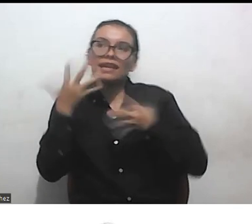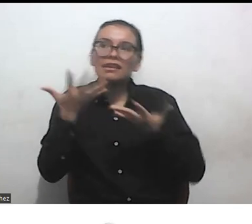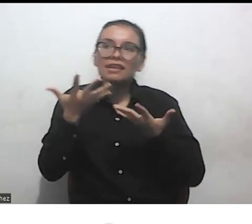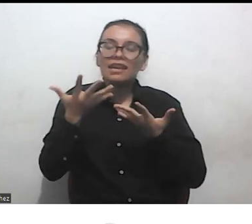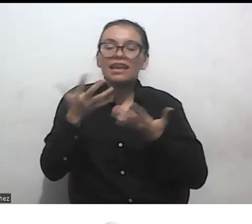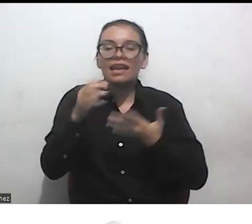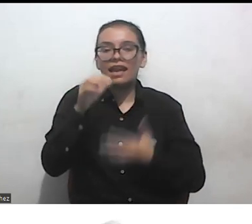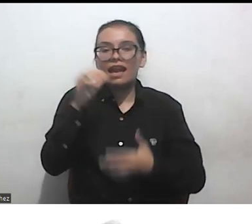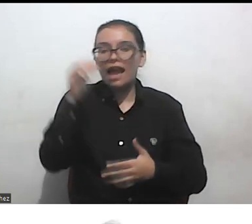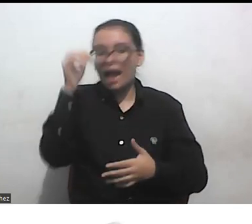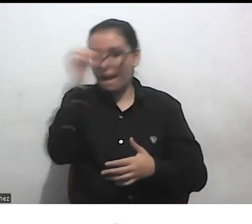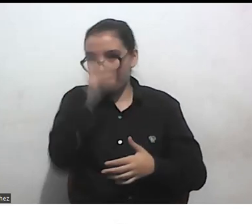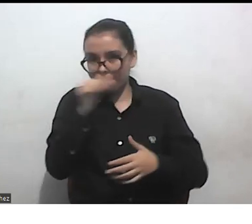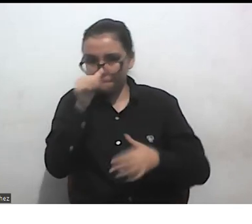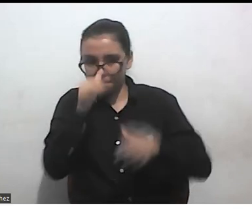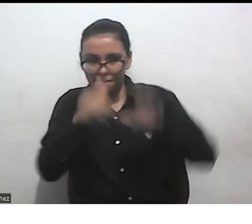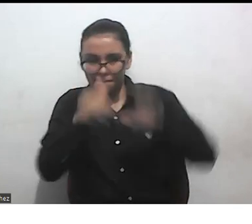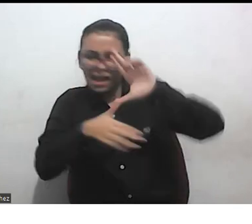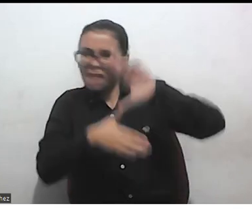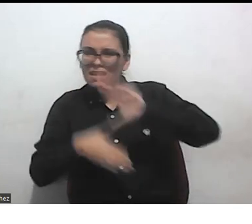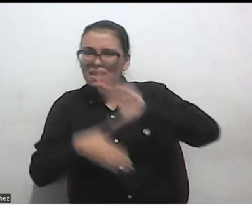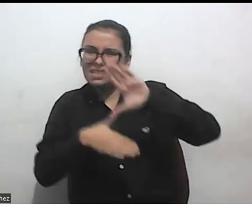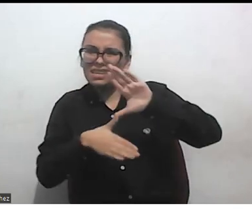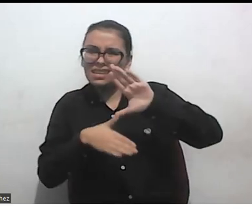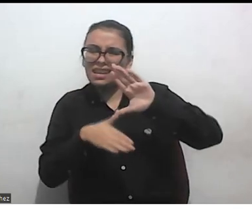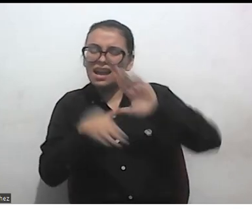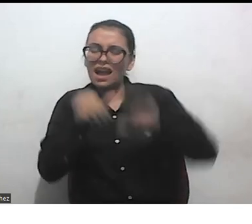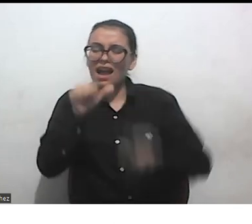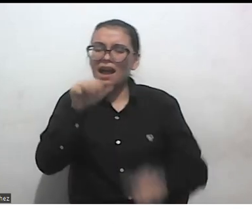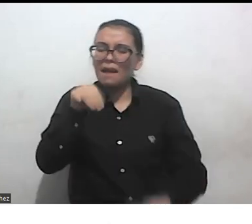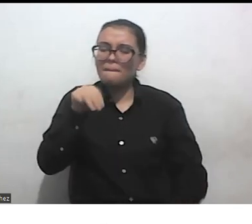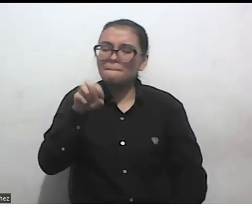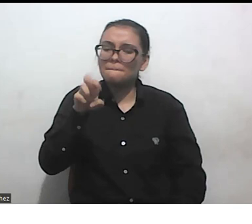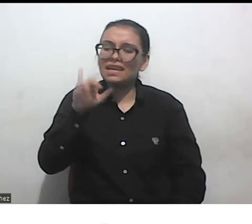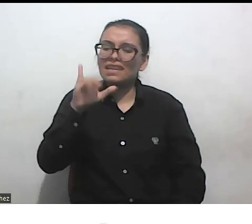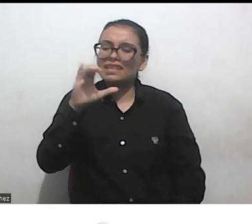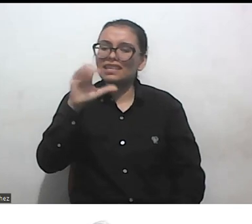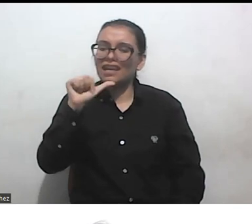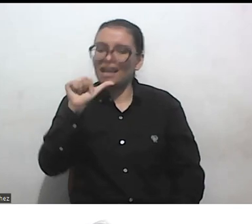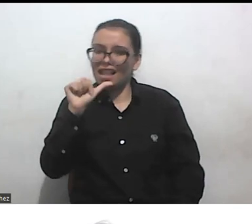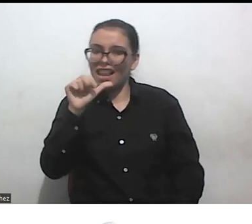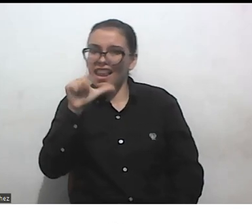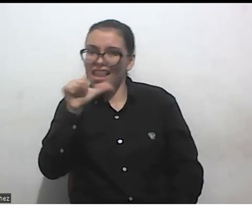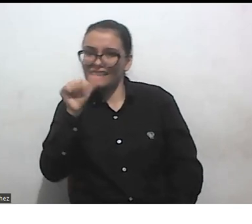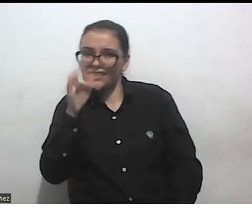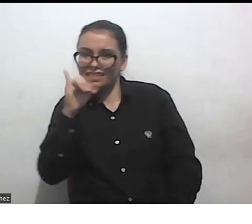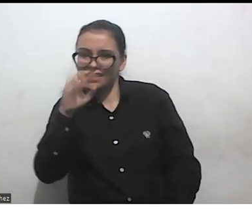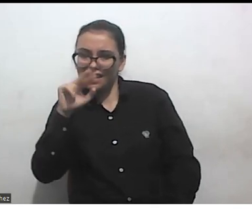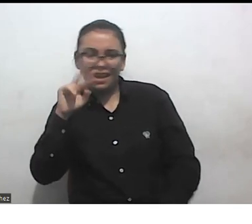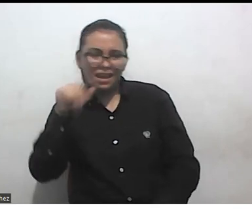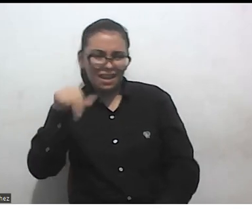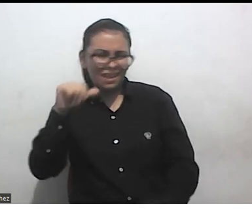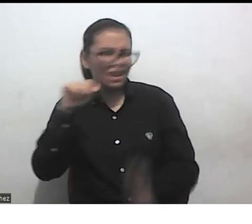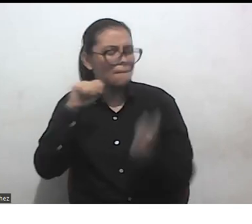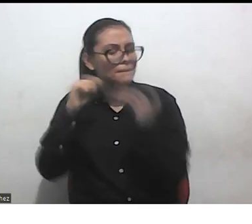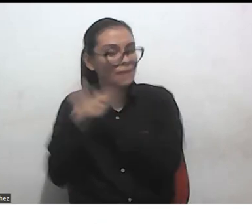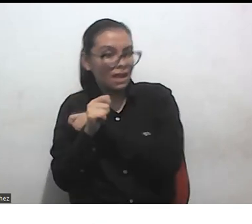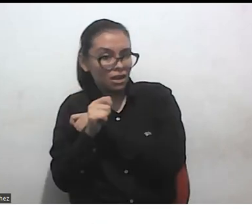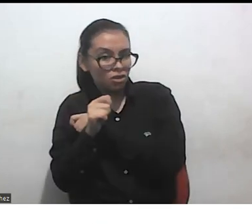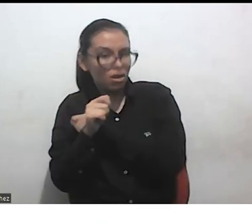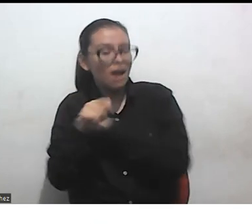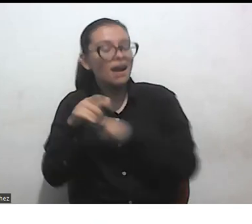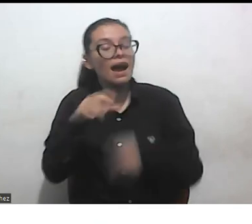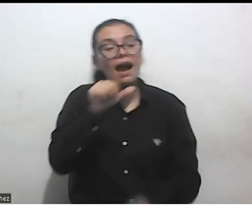América Latina y de decir Améfrica Latina. Esa necesidad de reconocer